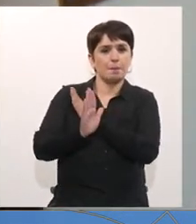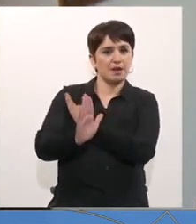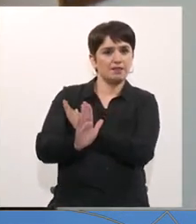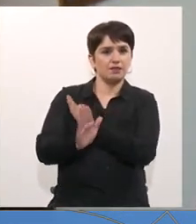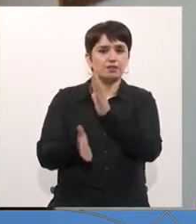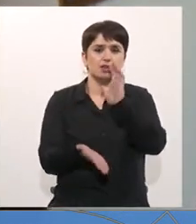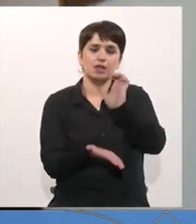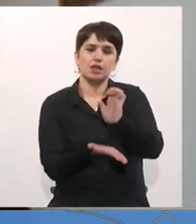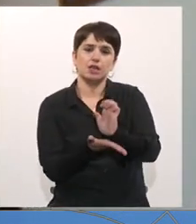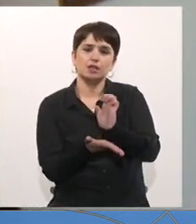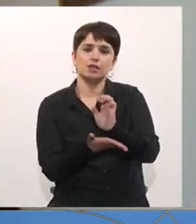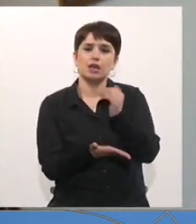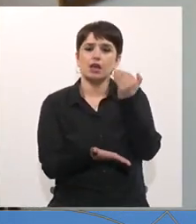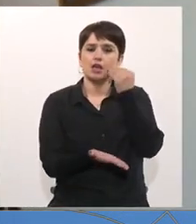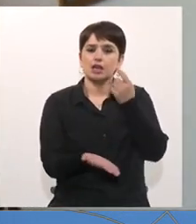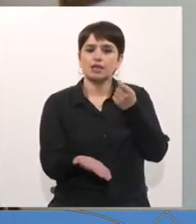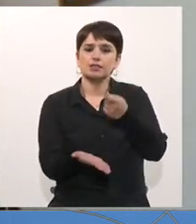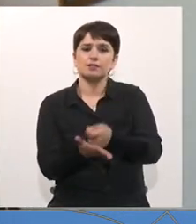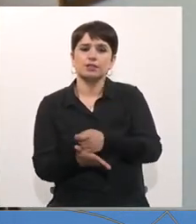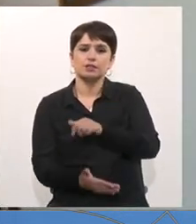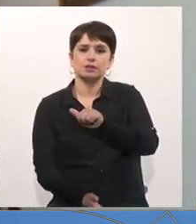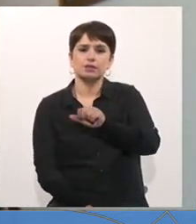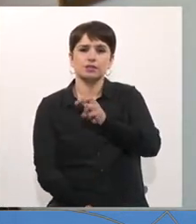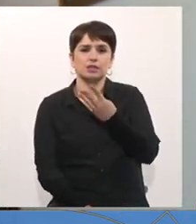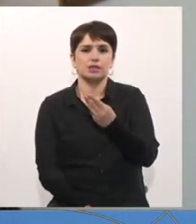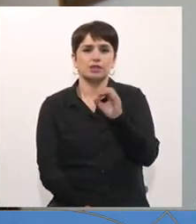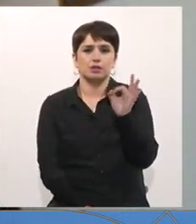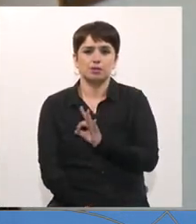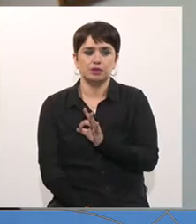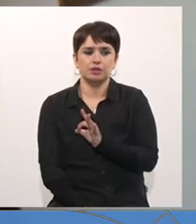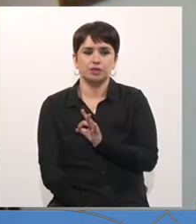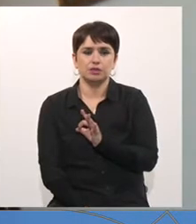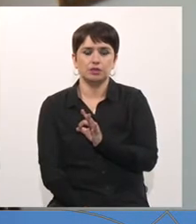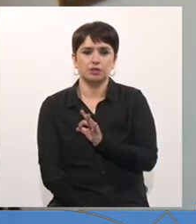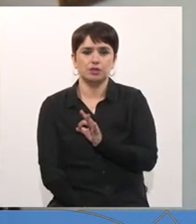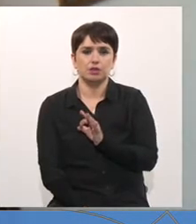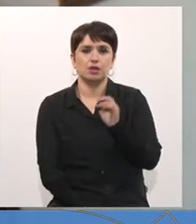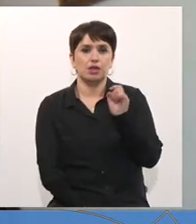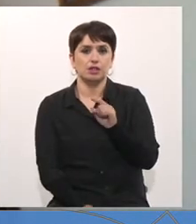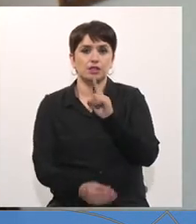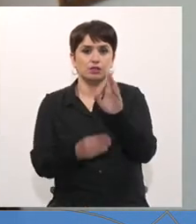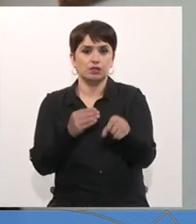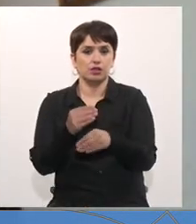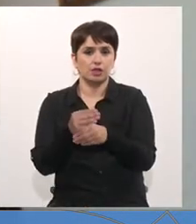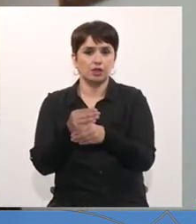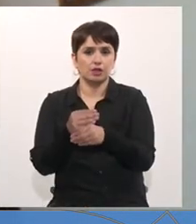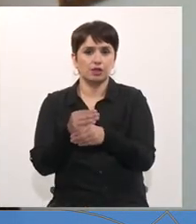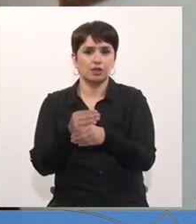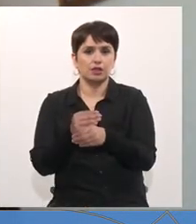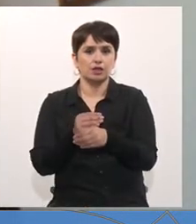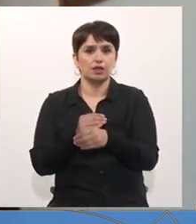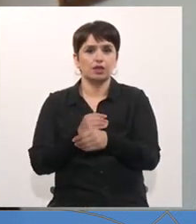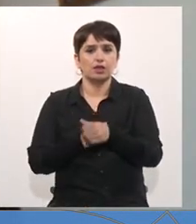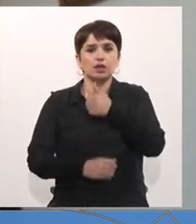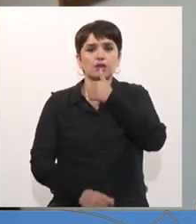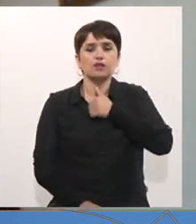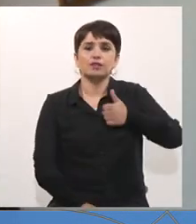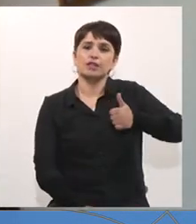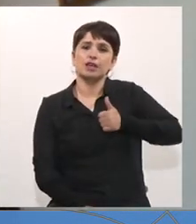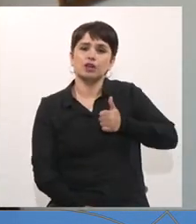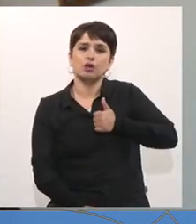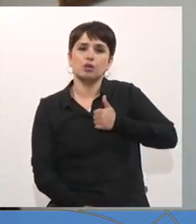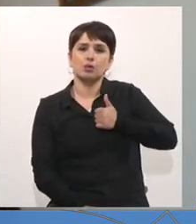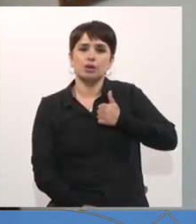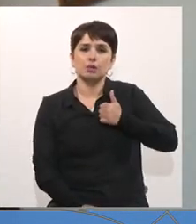el Estado apenas financia un 63%. De eso agreguen ustedes la deuda que significa para